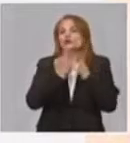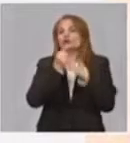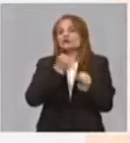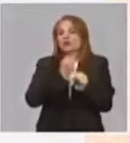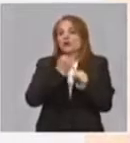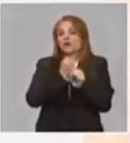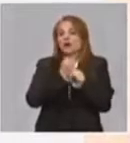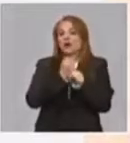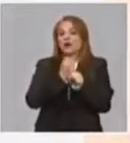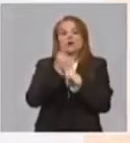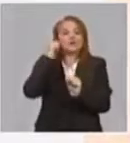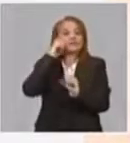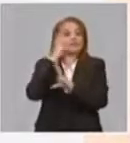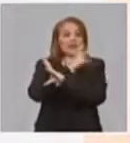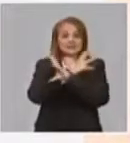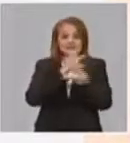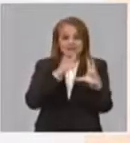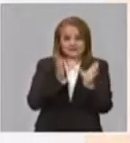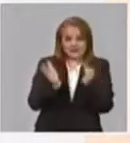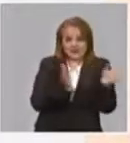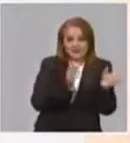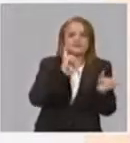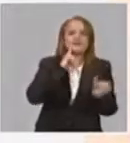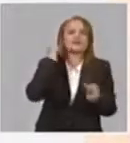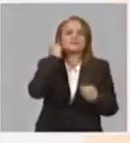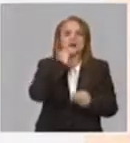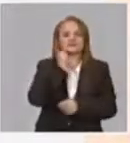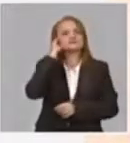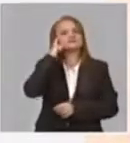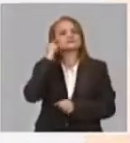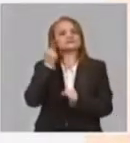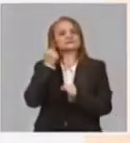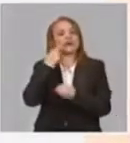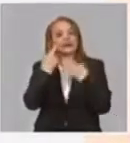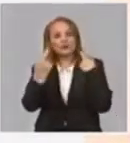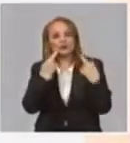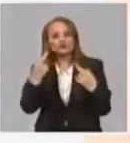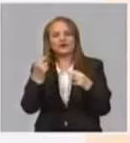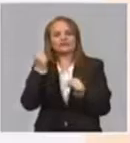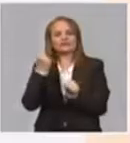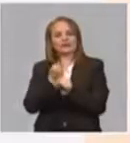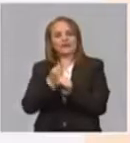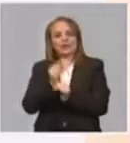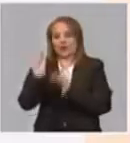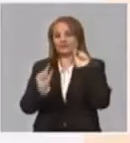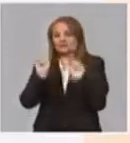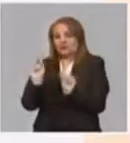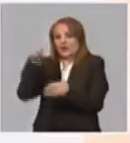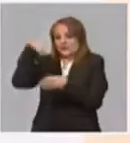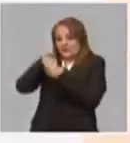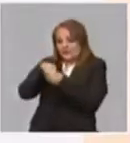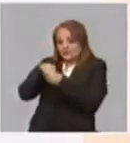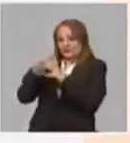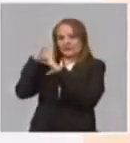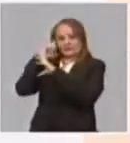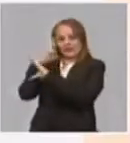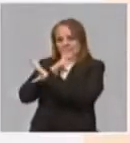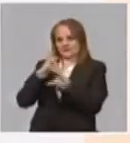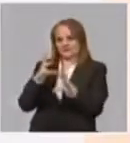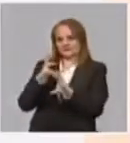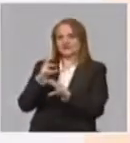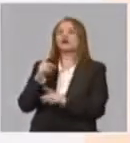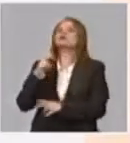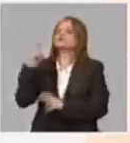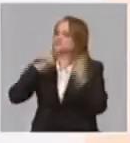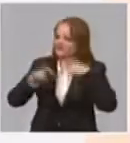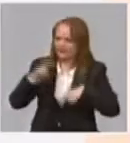ciencia, sino de los trabajadores del sector que están con todas las orientaciones que se han dado presto